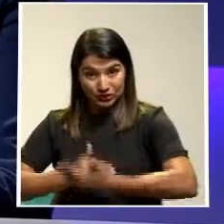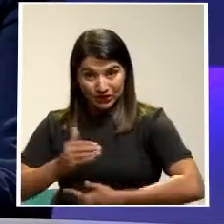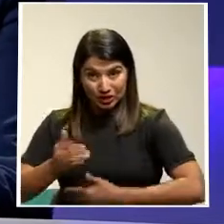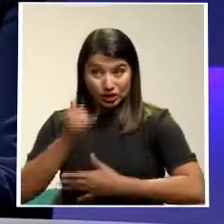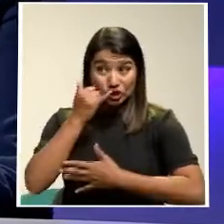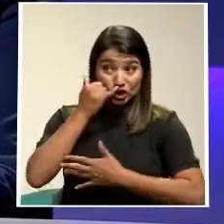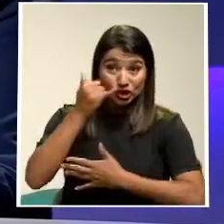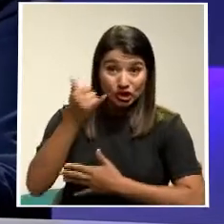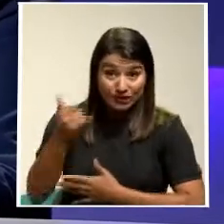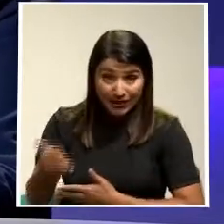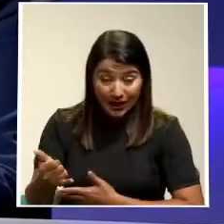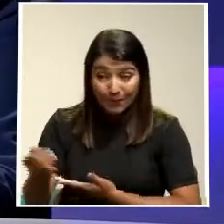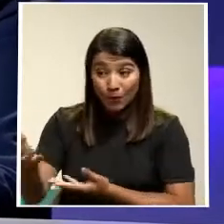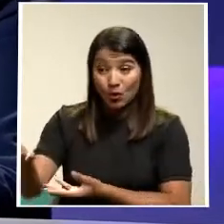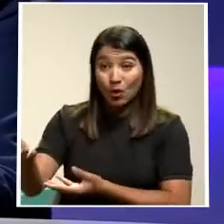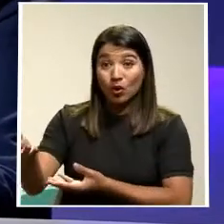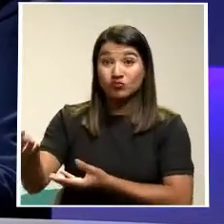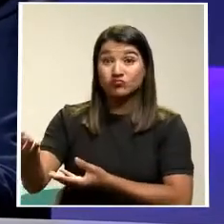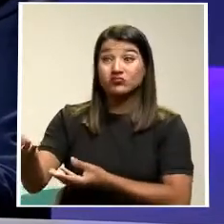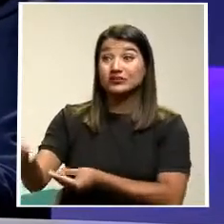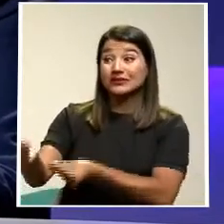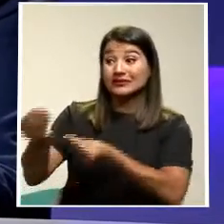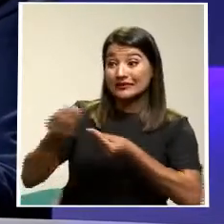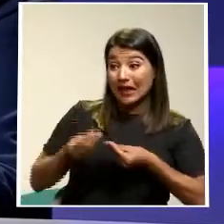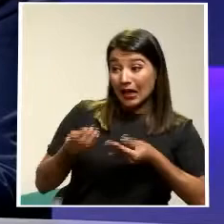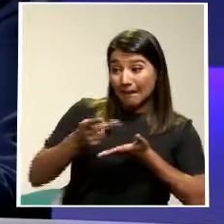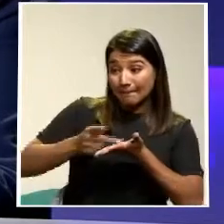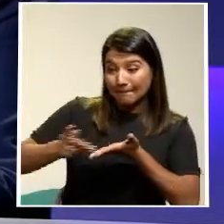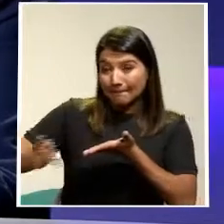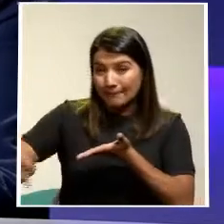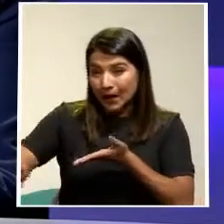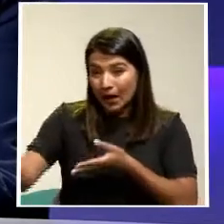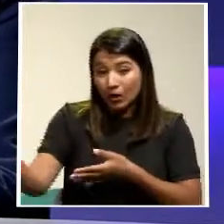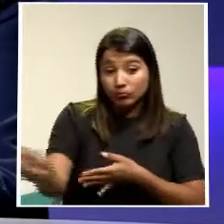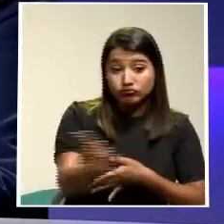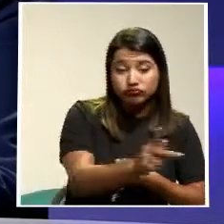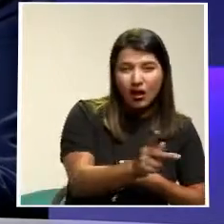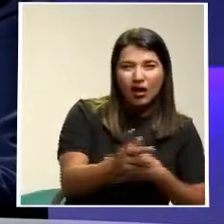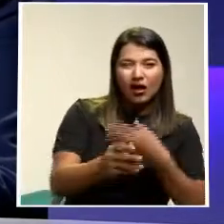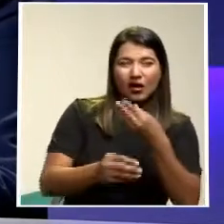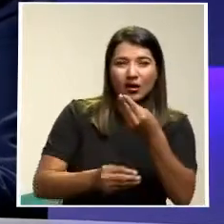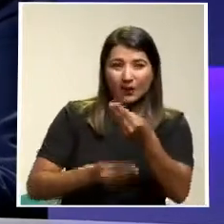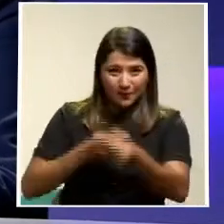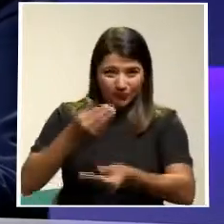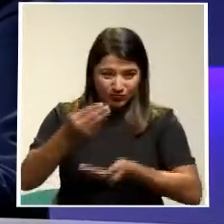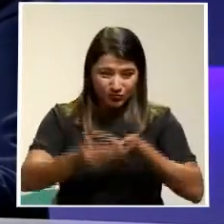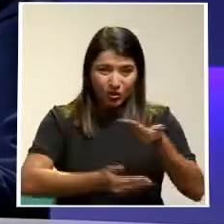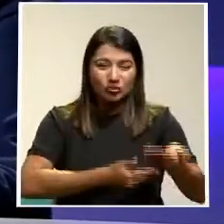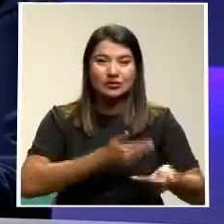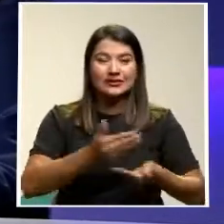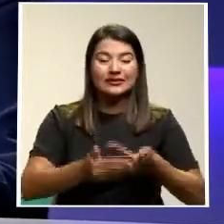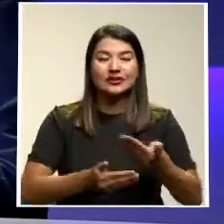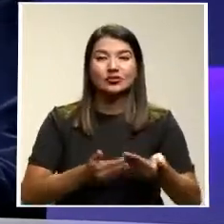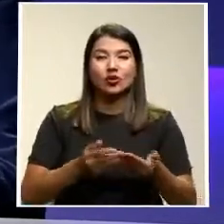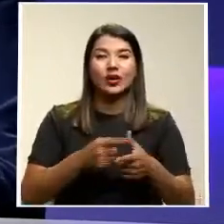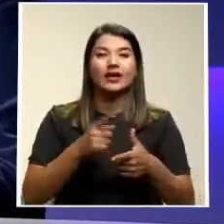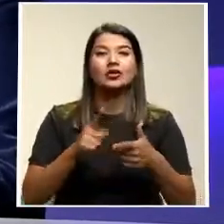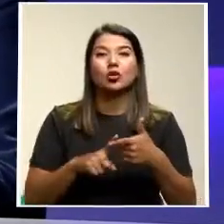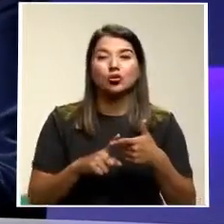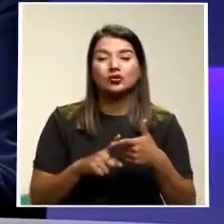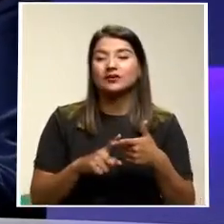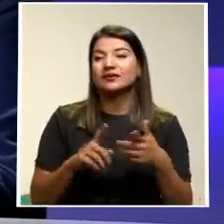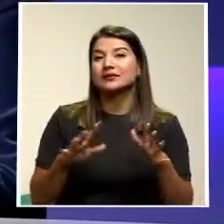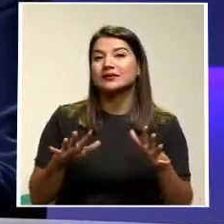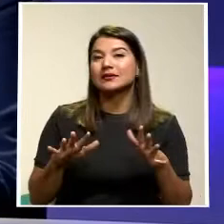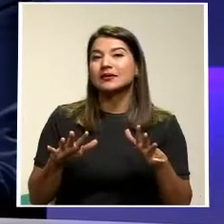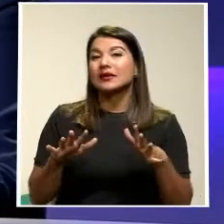¿Dónde es que se precariza La situación? Y el alegato De este colectivo De trabajadores Es que es con ellos ¿Verdad?